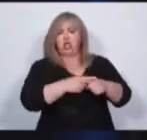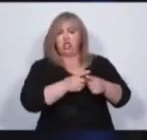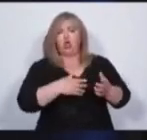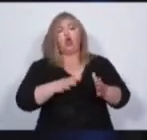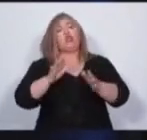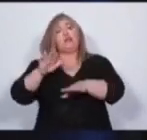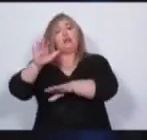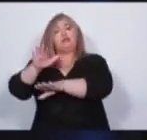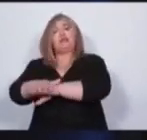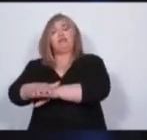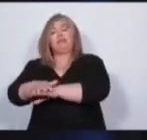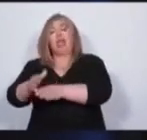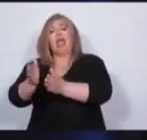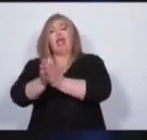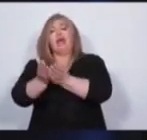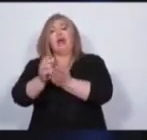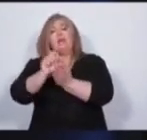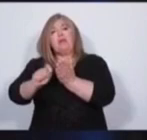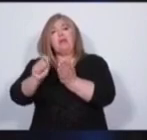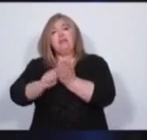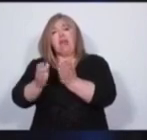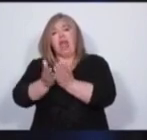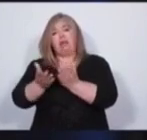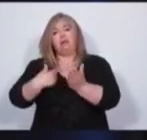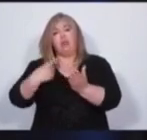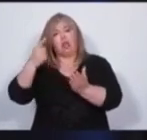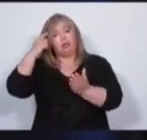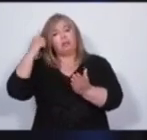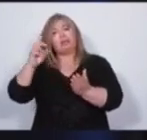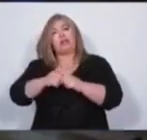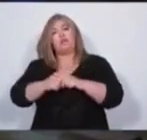creyentes, porque tenemos que tener ética y tenemos que tener conducta.